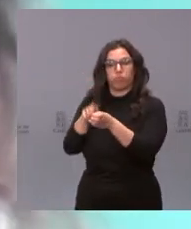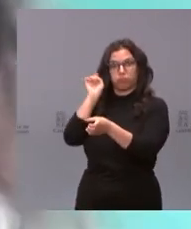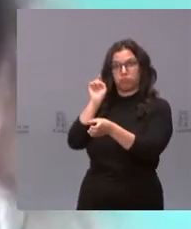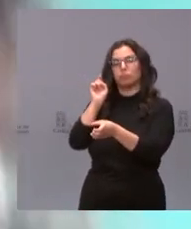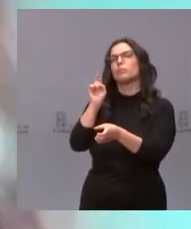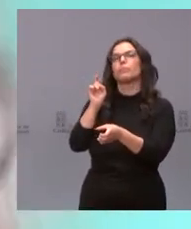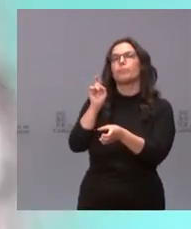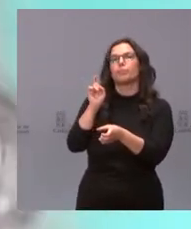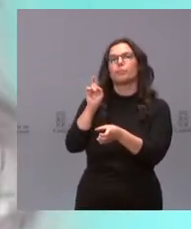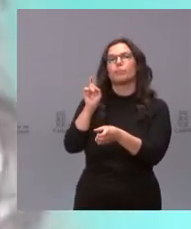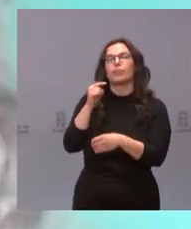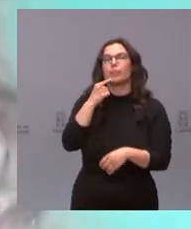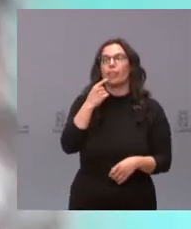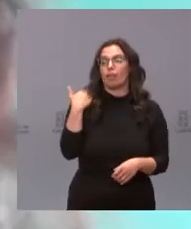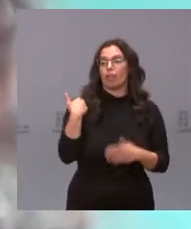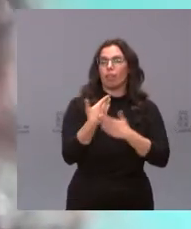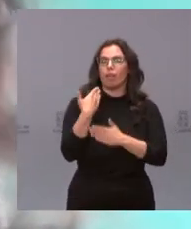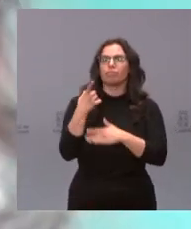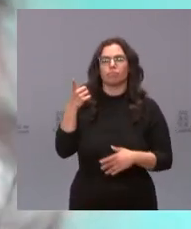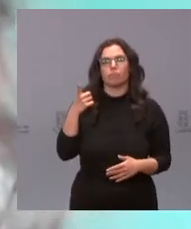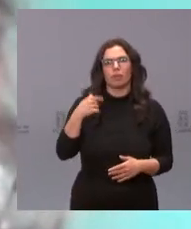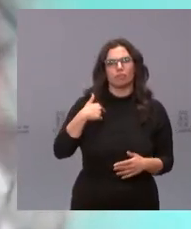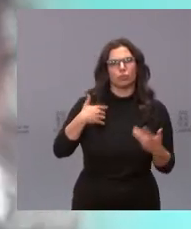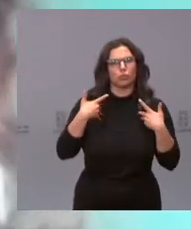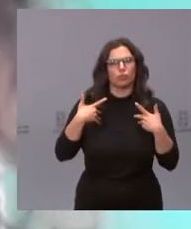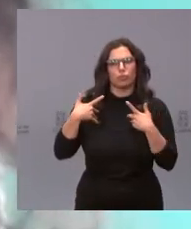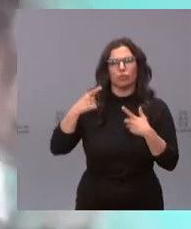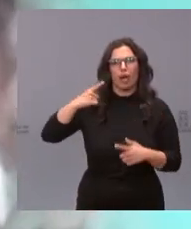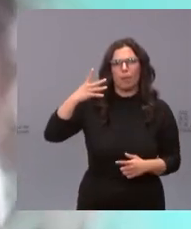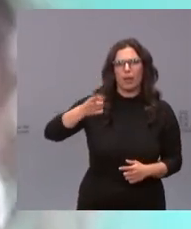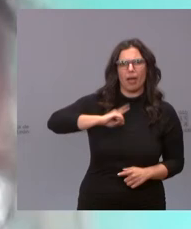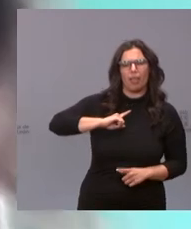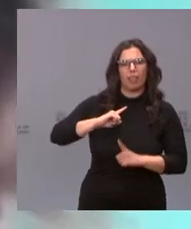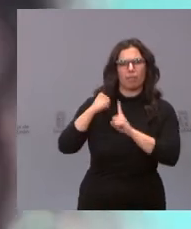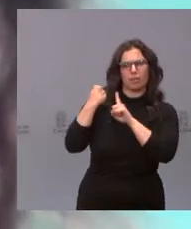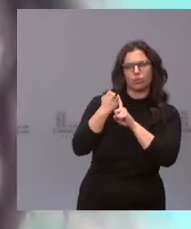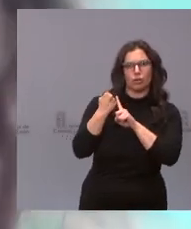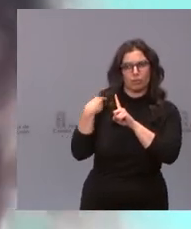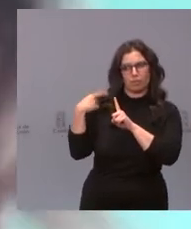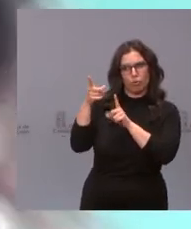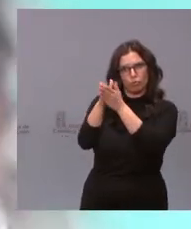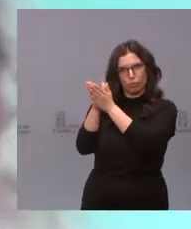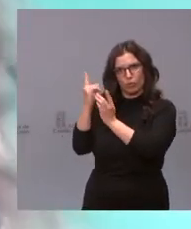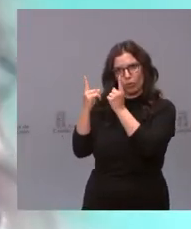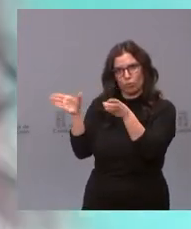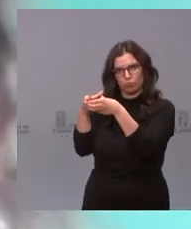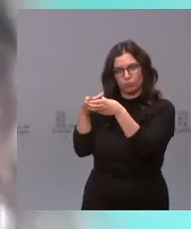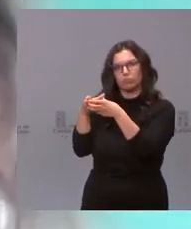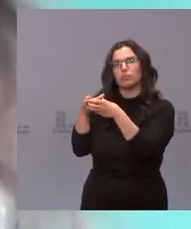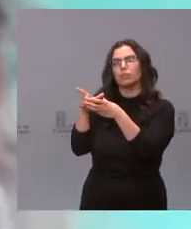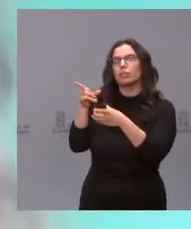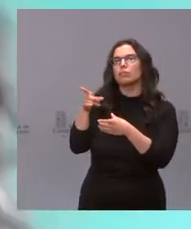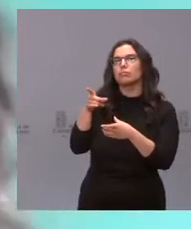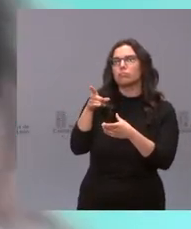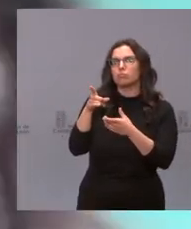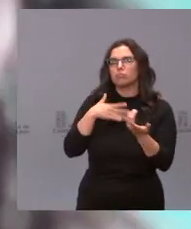hace unos días dijo que había sufrido amenazas y presiones por parte del grupo de ciudadanos y no sé si van a hablar sobre esta cuestión en concreto